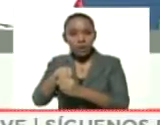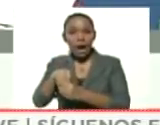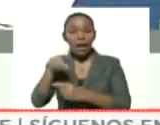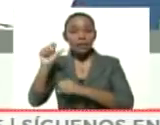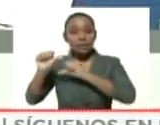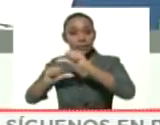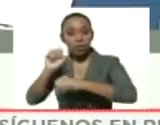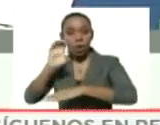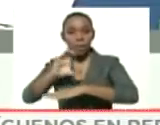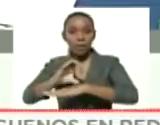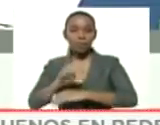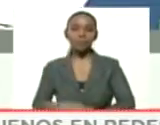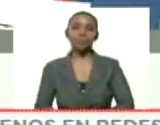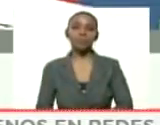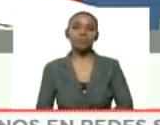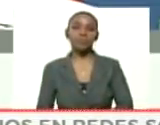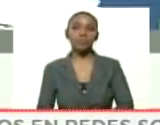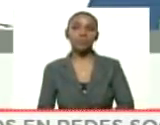distrito capital.